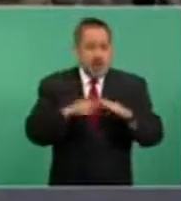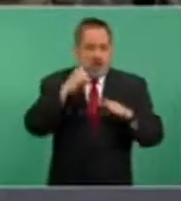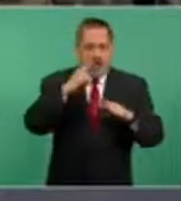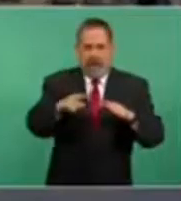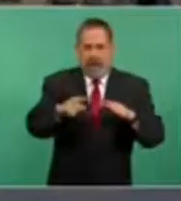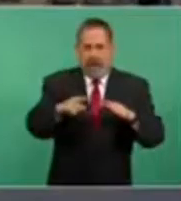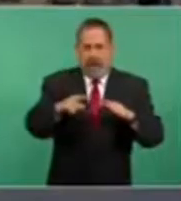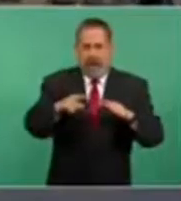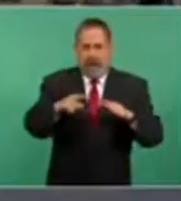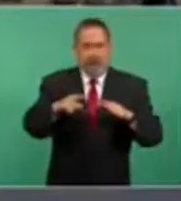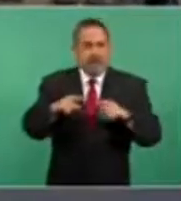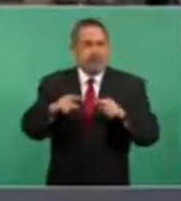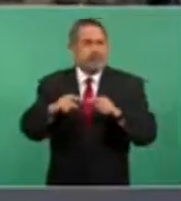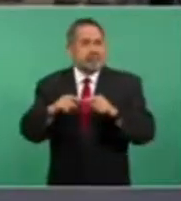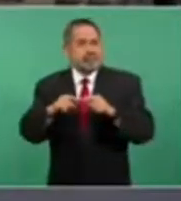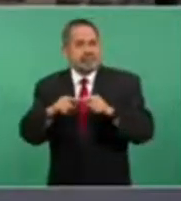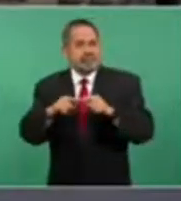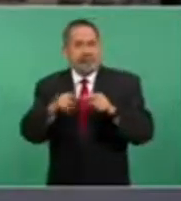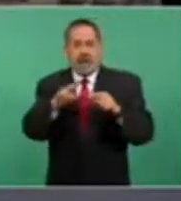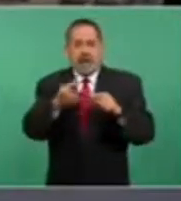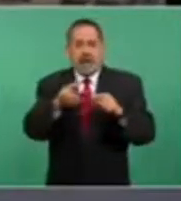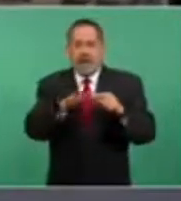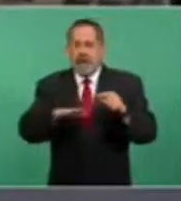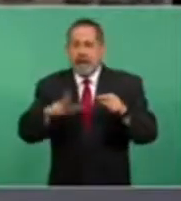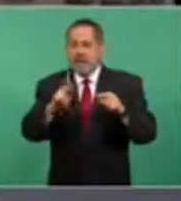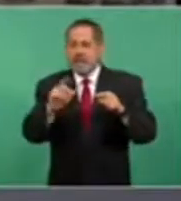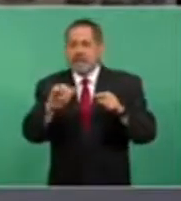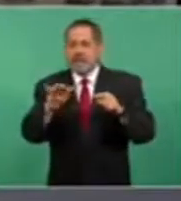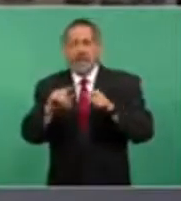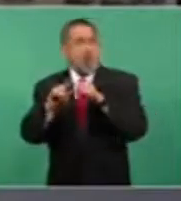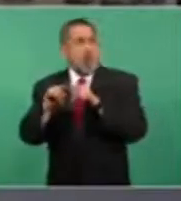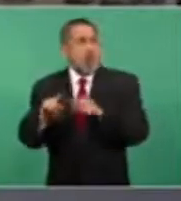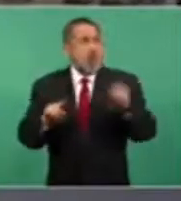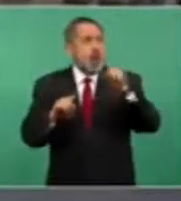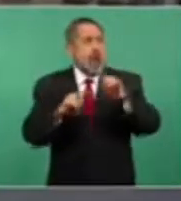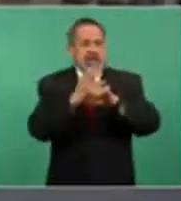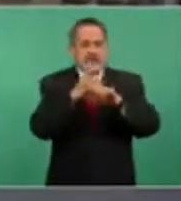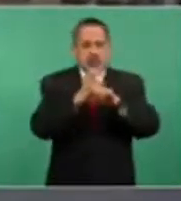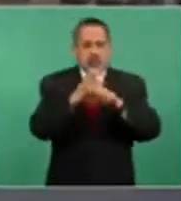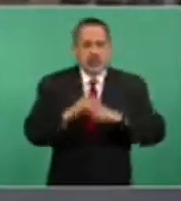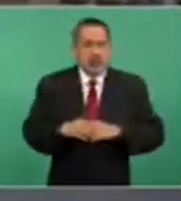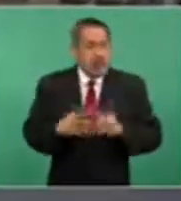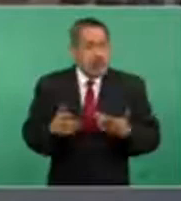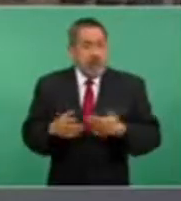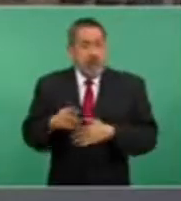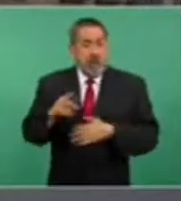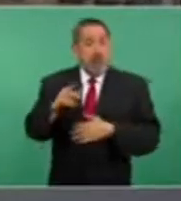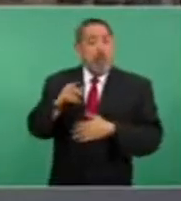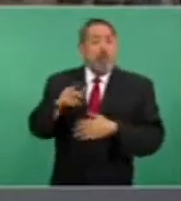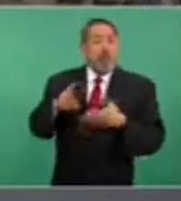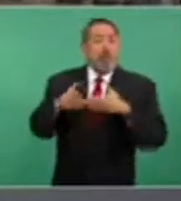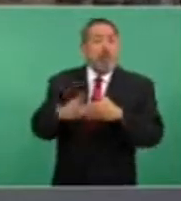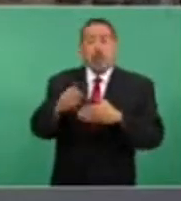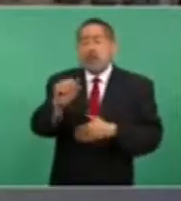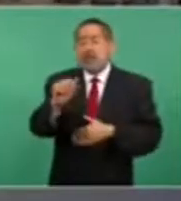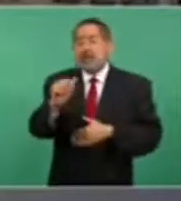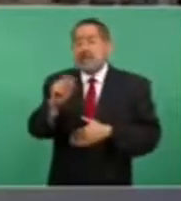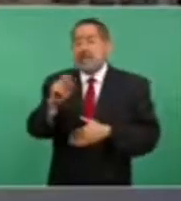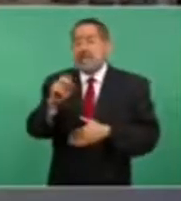de Estados Unidos. El puerto de Salina Cruz está siendo modernizado con muelles,